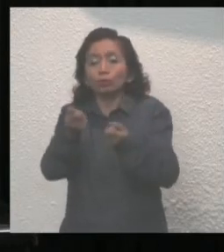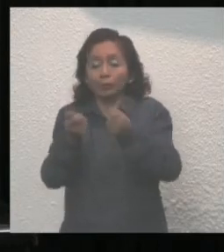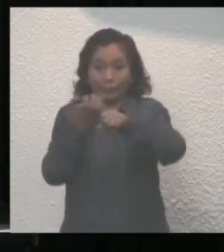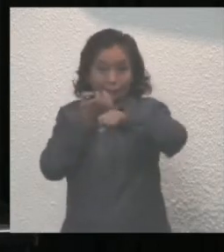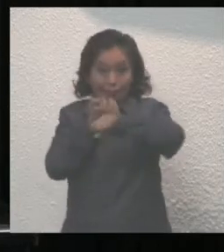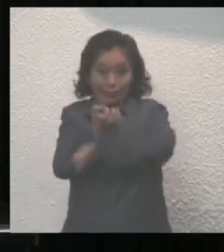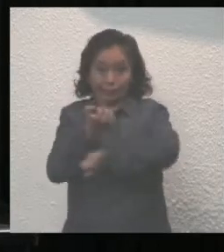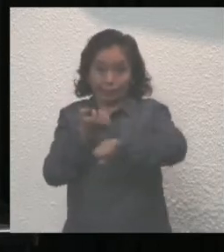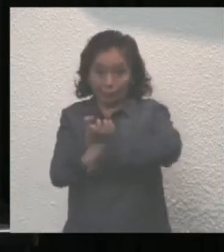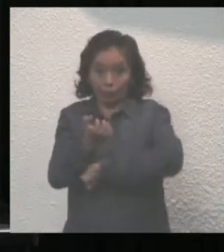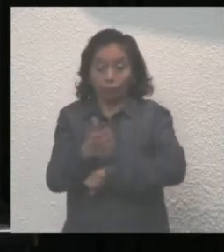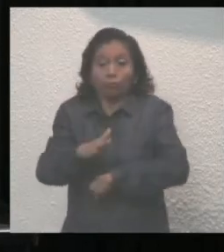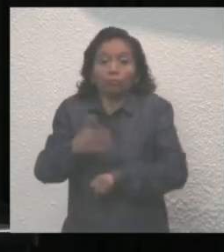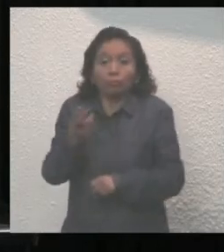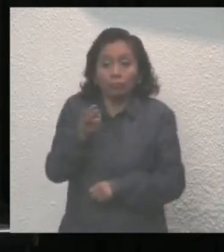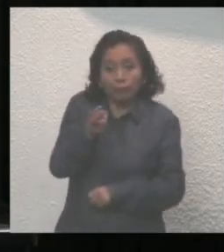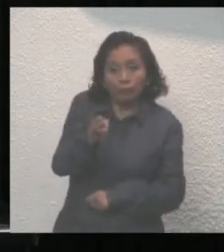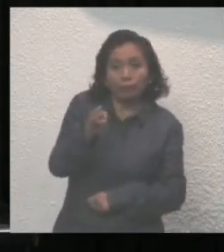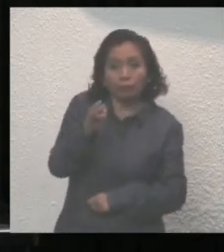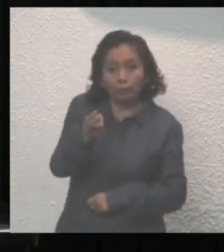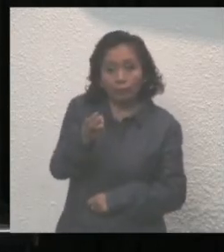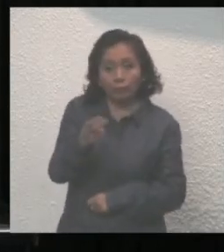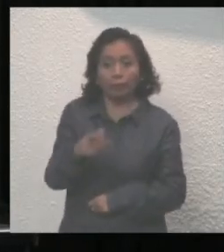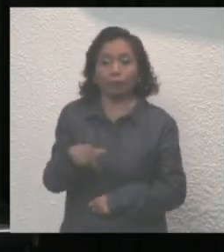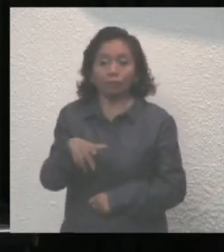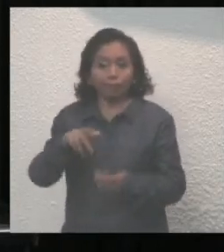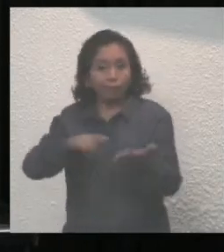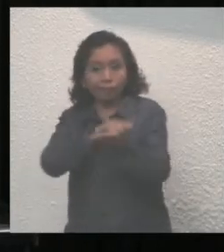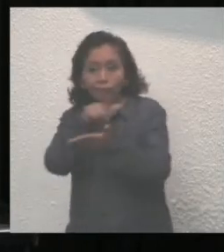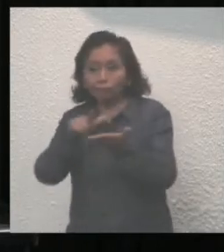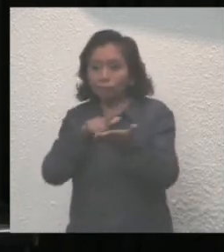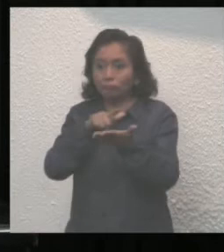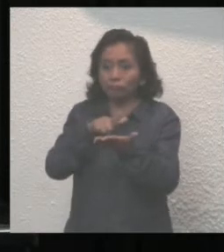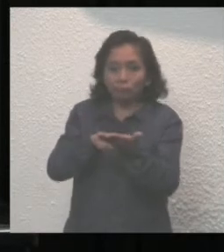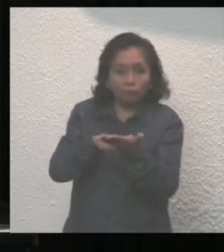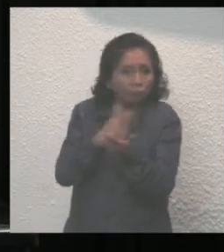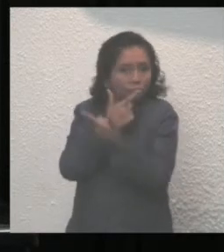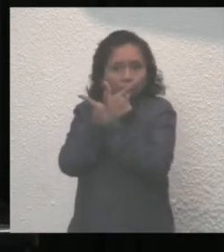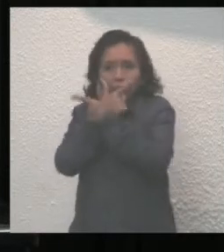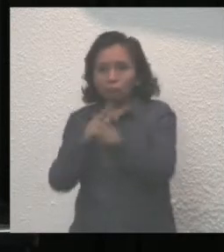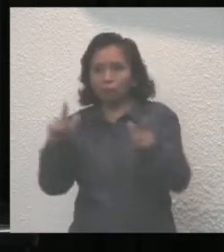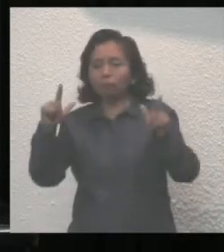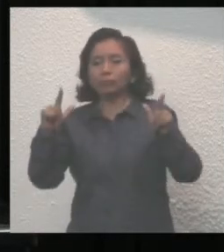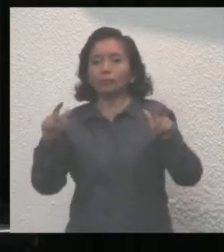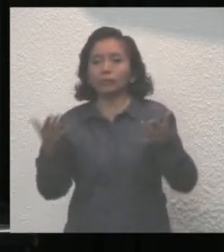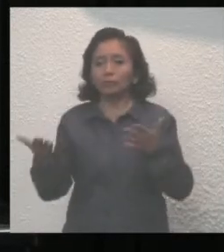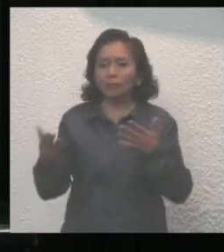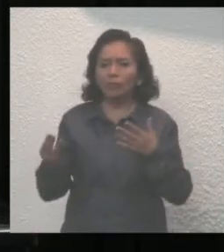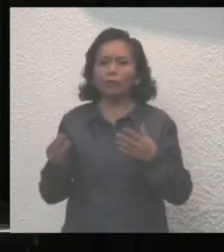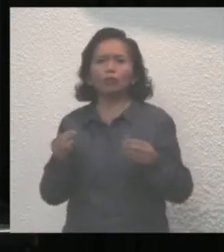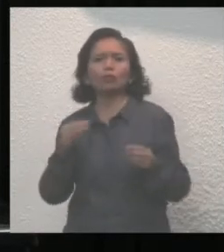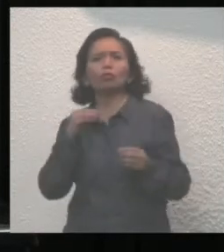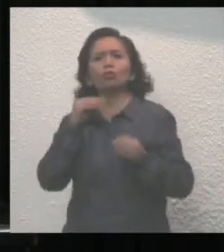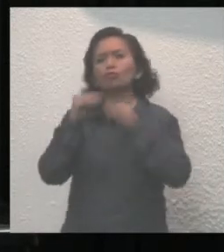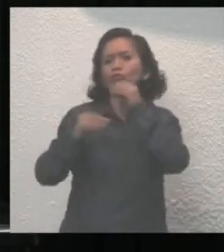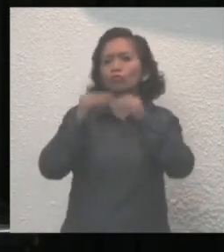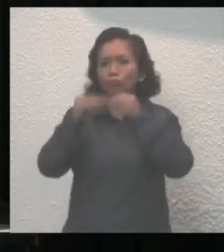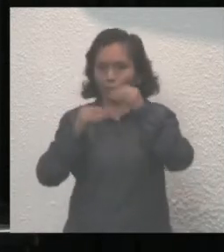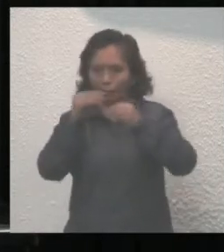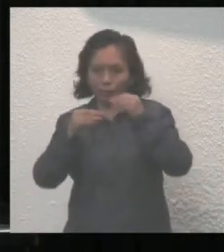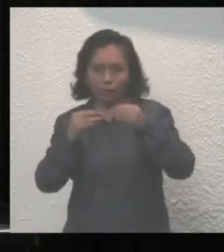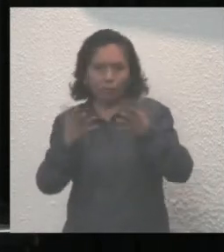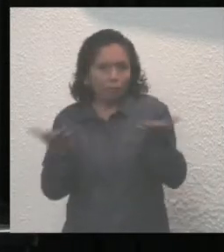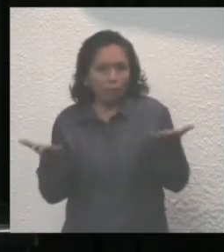Pues es en este espacio plural y democrático en el que se debate como un ejercicio